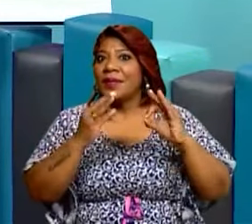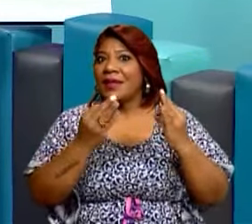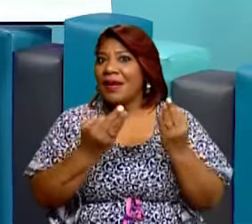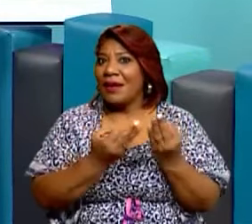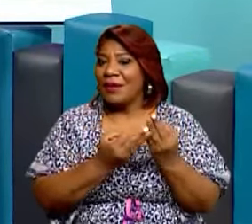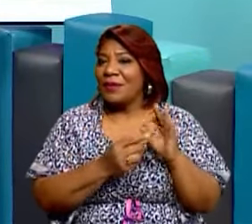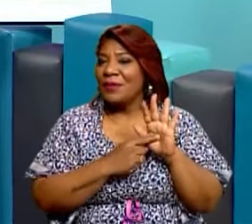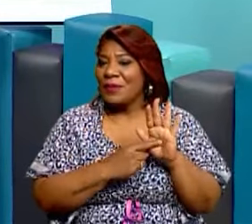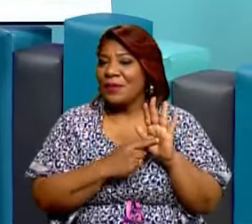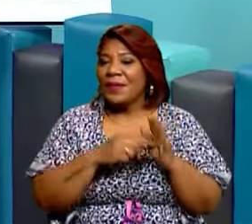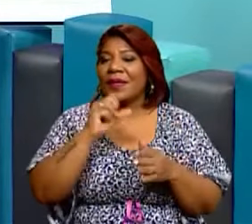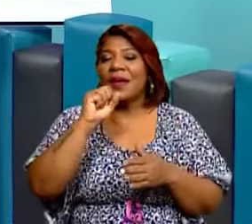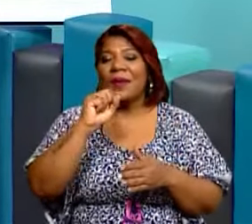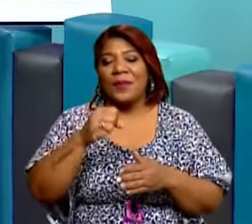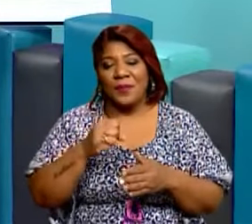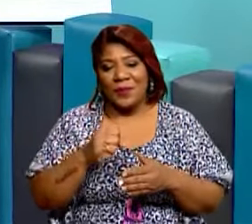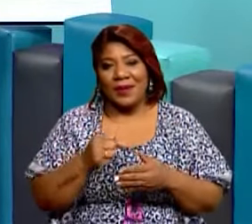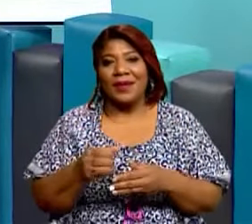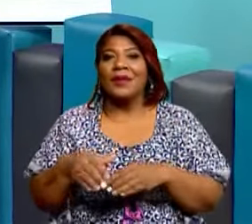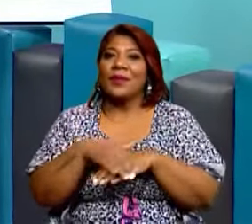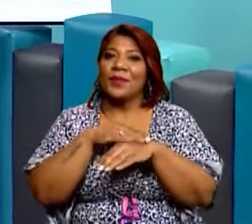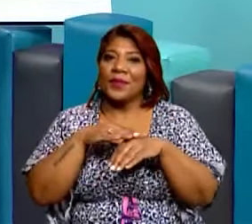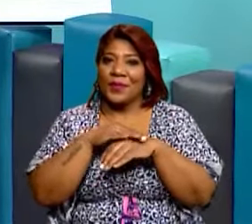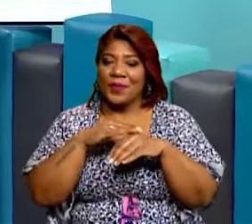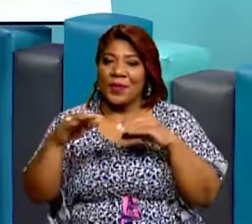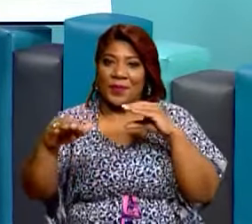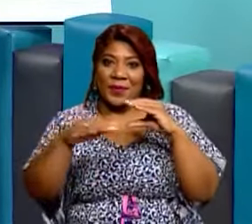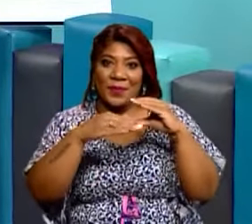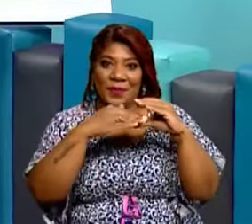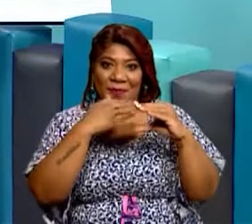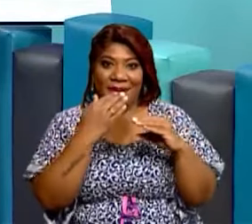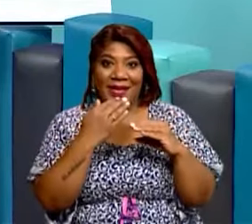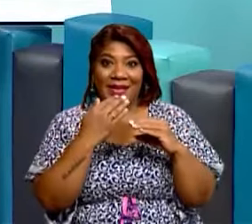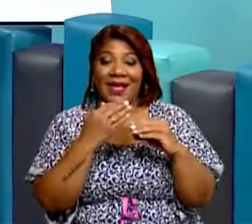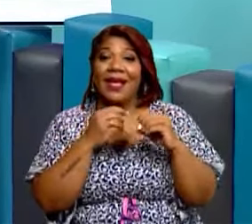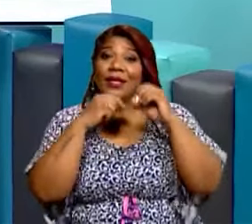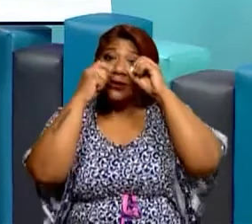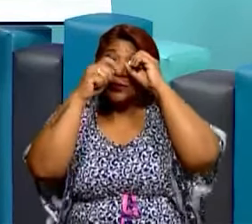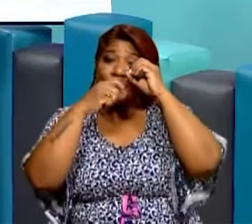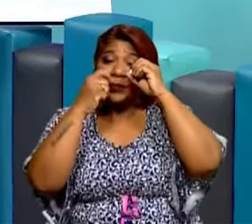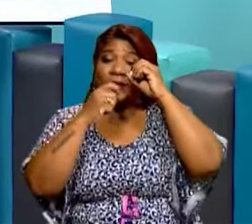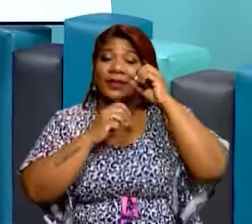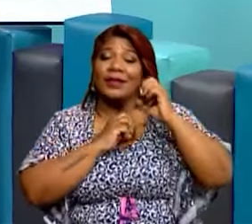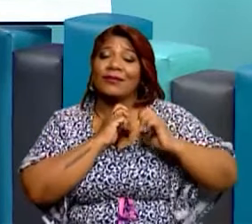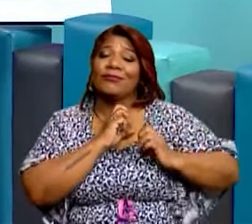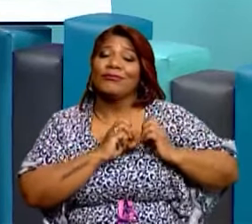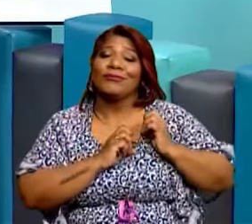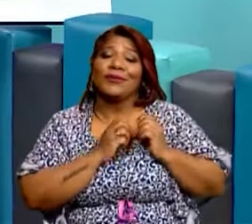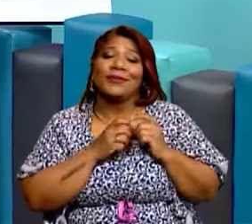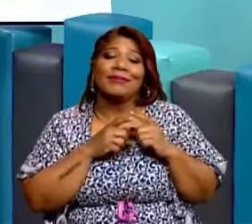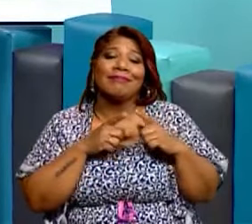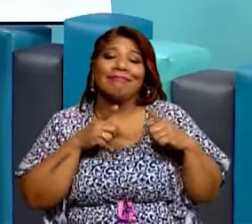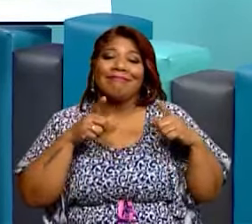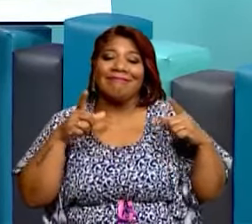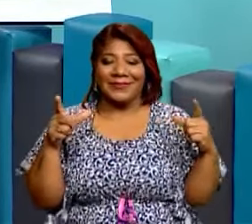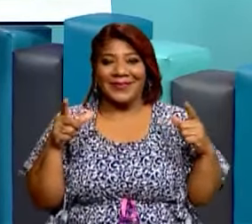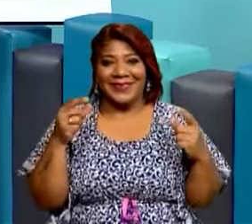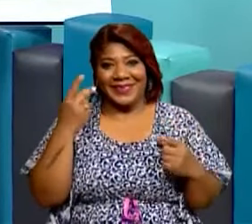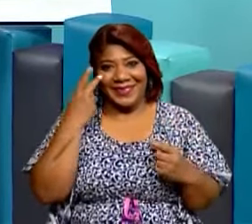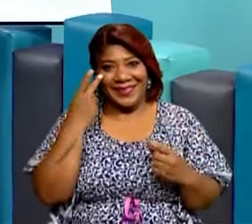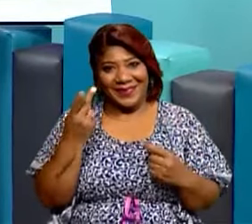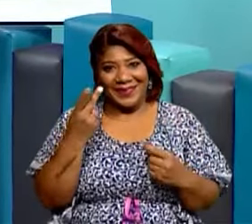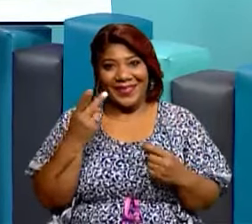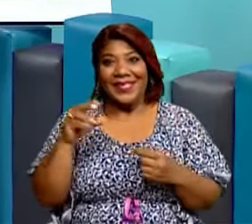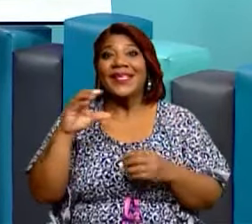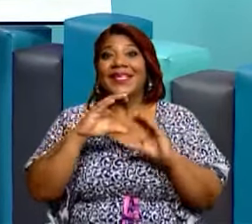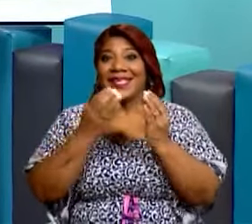mandando sus vídeos porque para nosotros es una emoción muy grande verlos a ustedes como se proyectan en las clases de ciencias sociales.